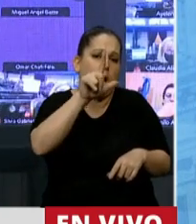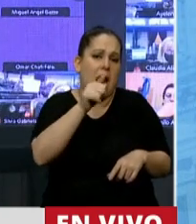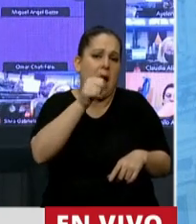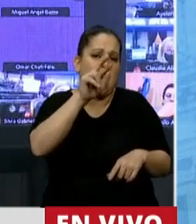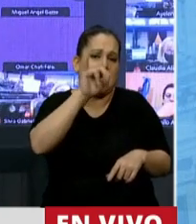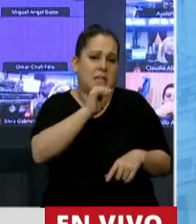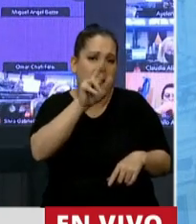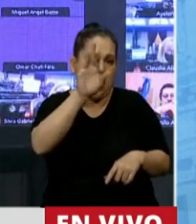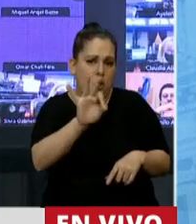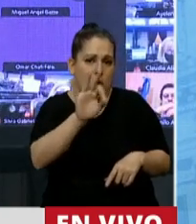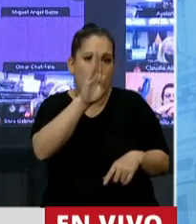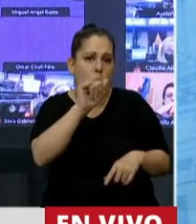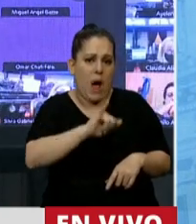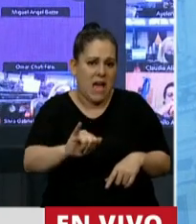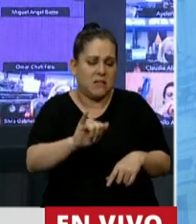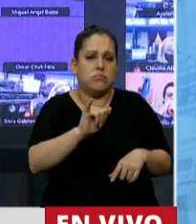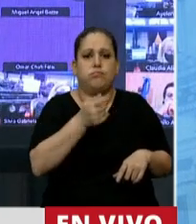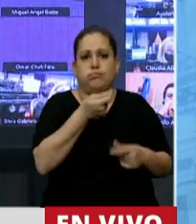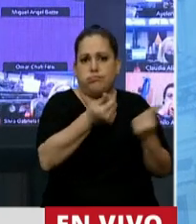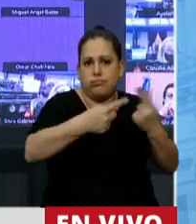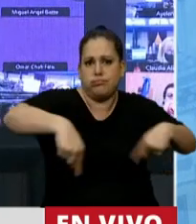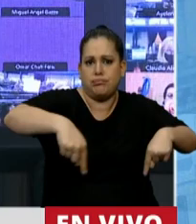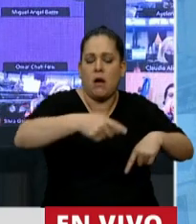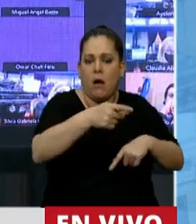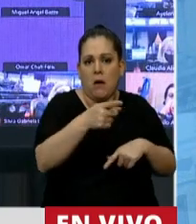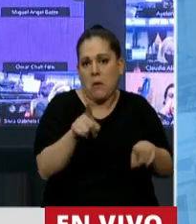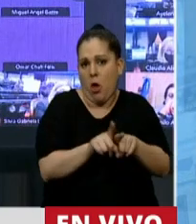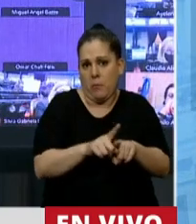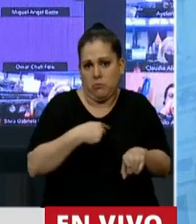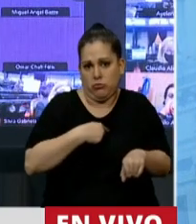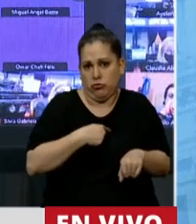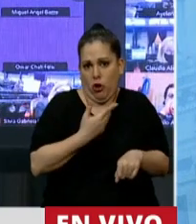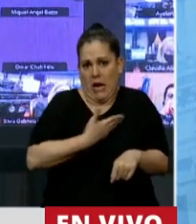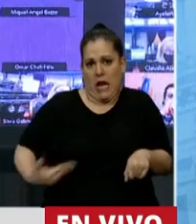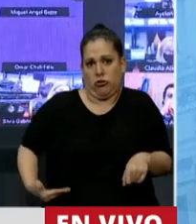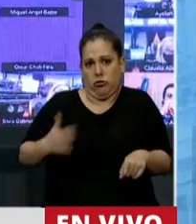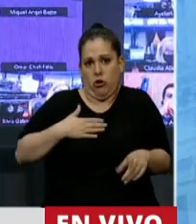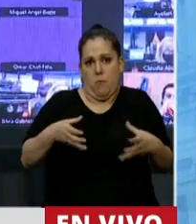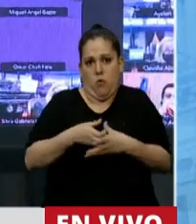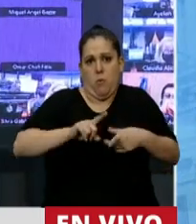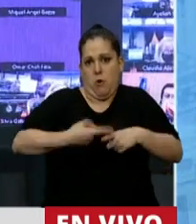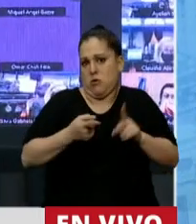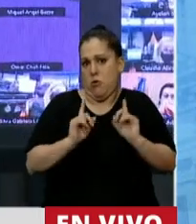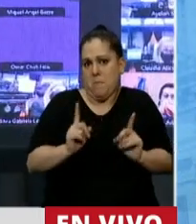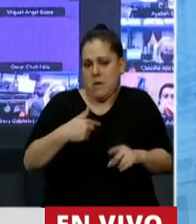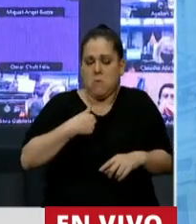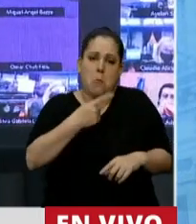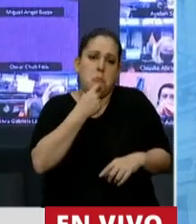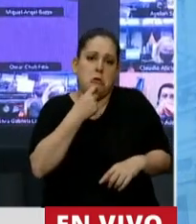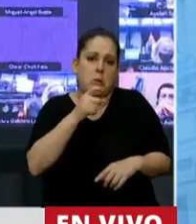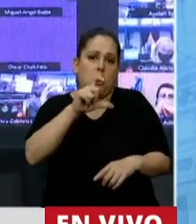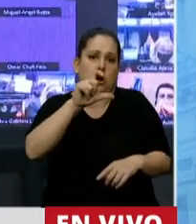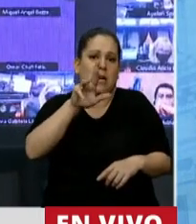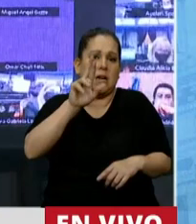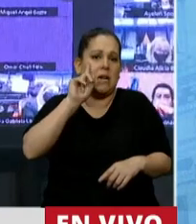Y también gente de nuestro color político, digo, ¿no? Porque no hay que esconder a ninguno. O también tuvimos el caso de